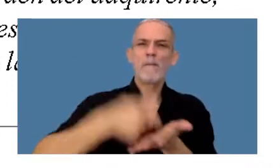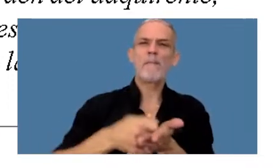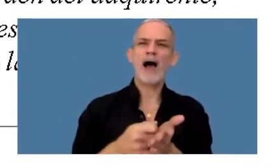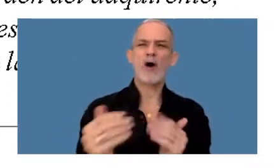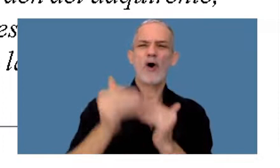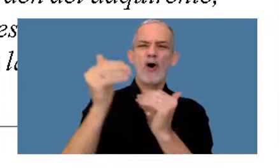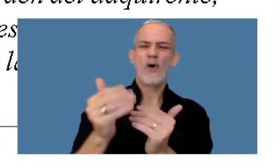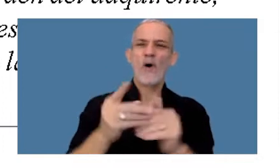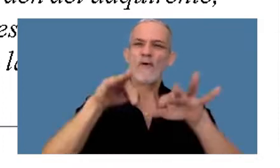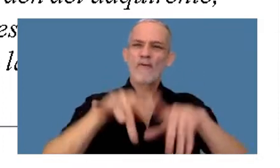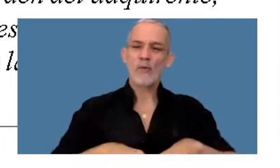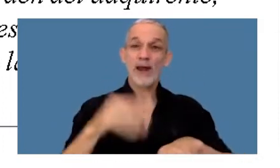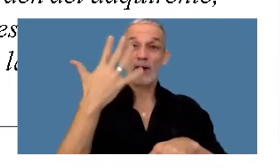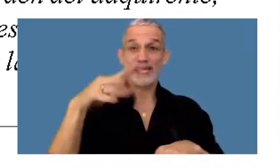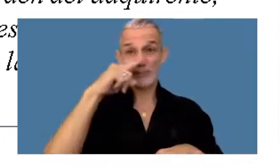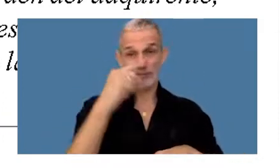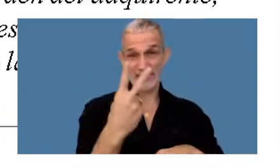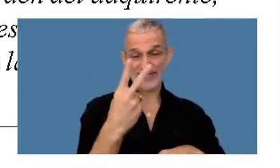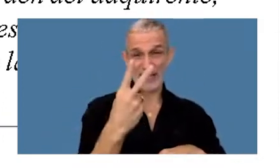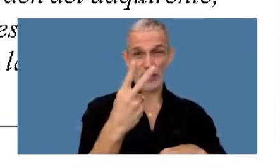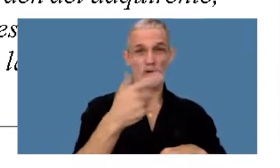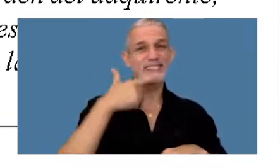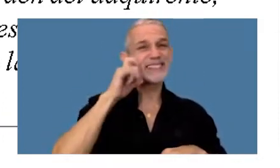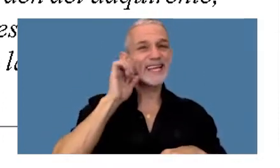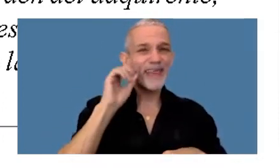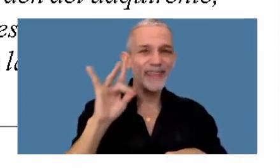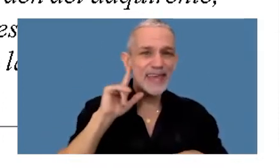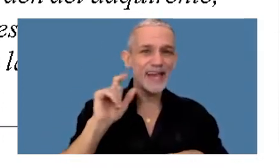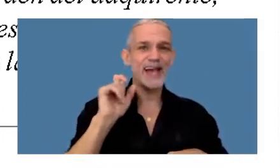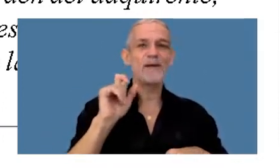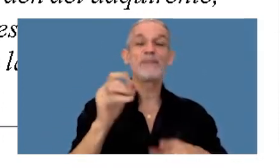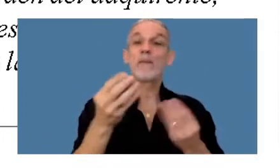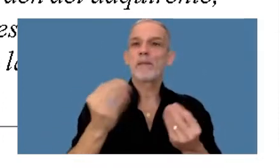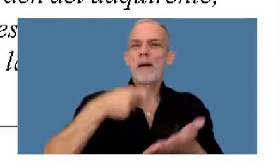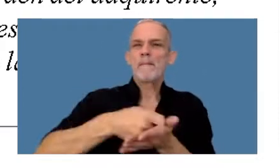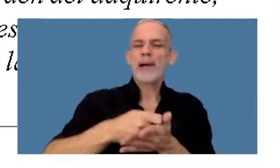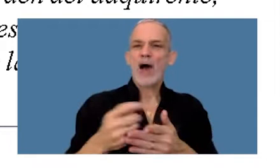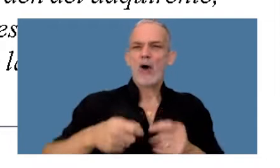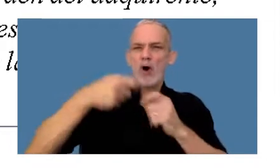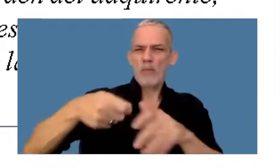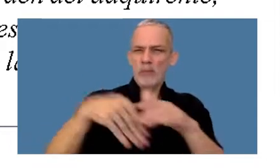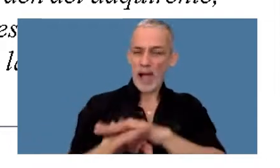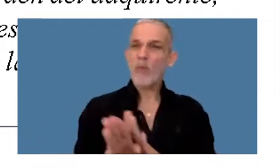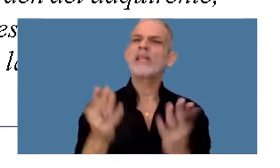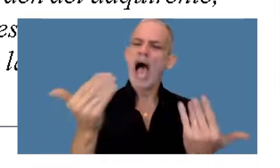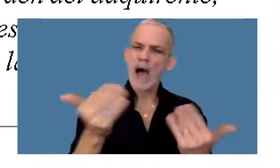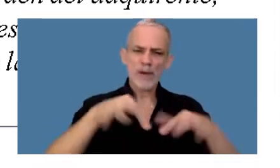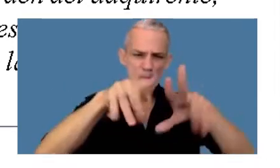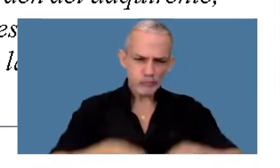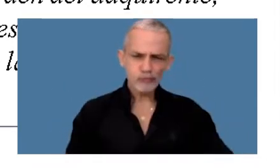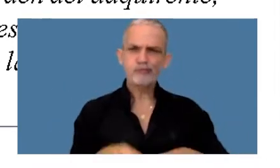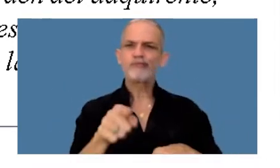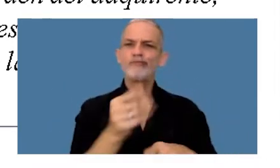cuenta en el formulario 572-Ciradiz. Por supuesto que como es pago a cuenta, recién la pueden exteriorizar